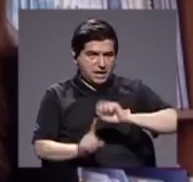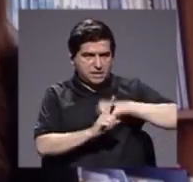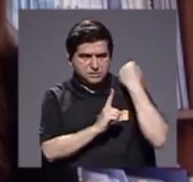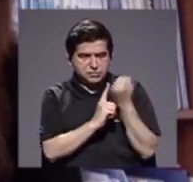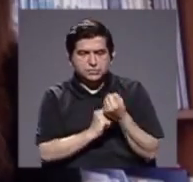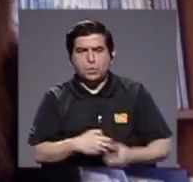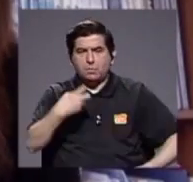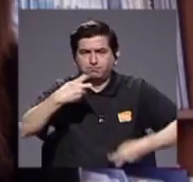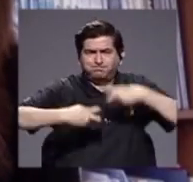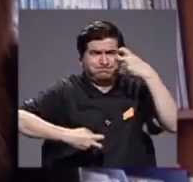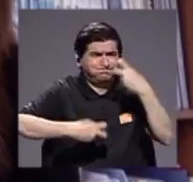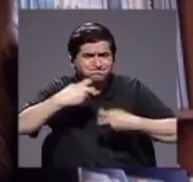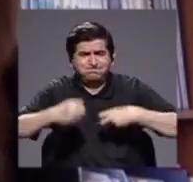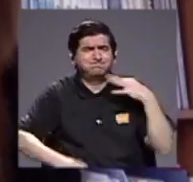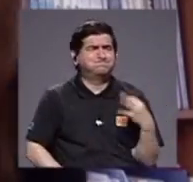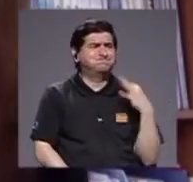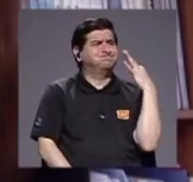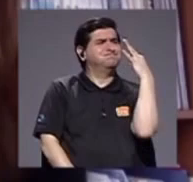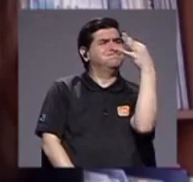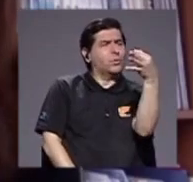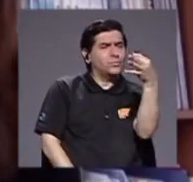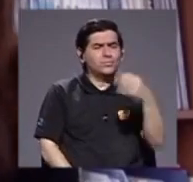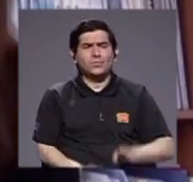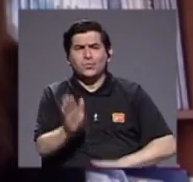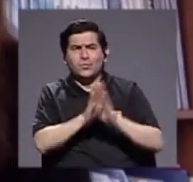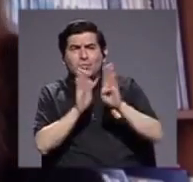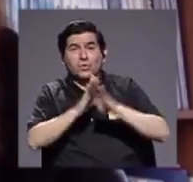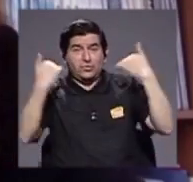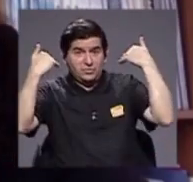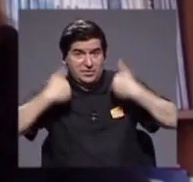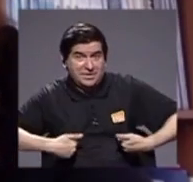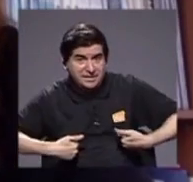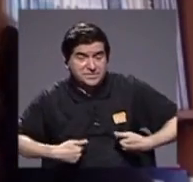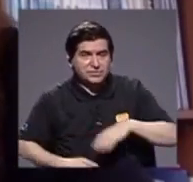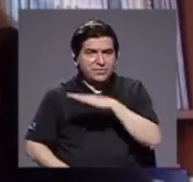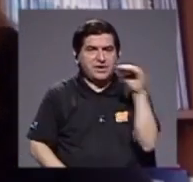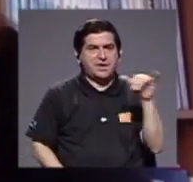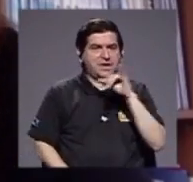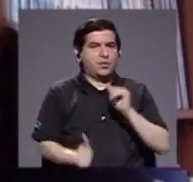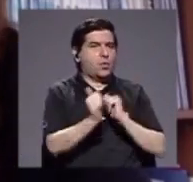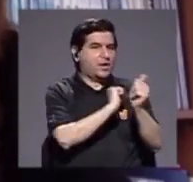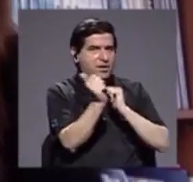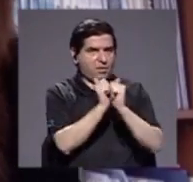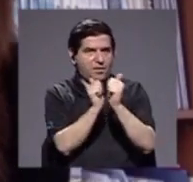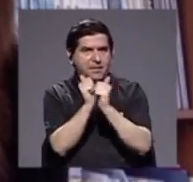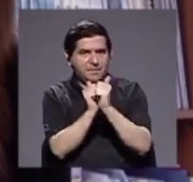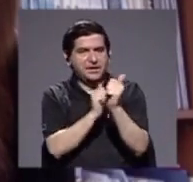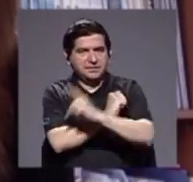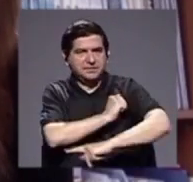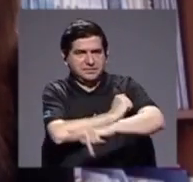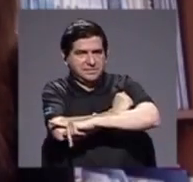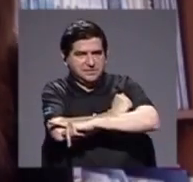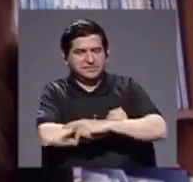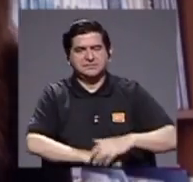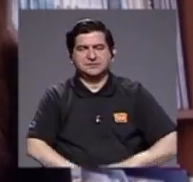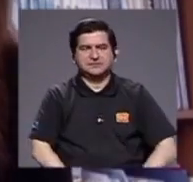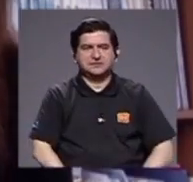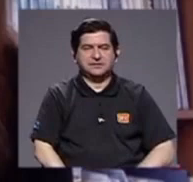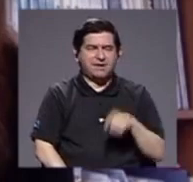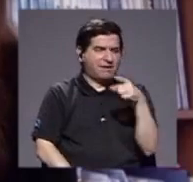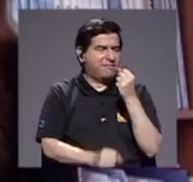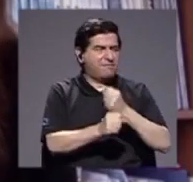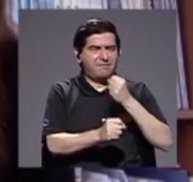comprometiendo el futuro no solamente en desarrollo humano sino también en términos competitivos y ahí tenemos que